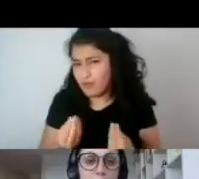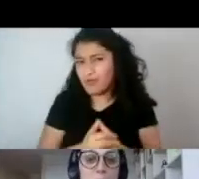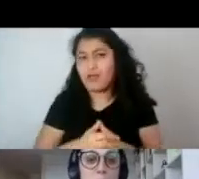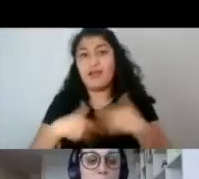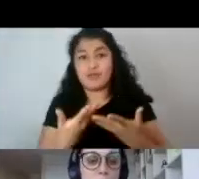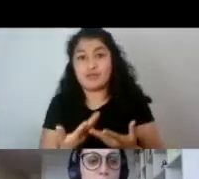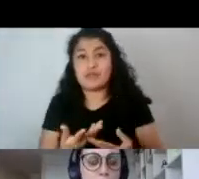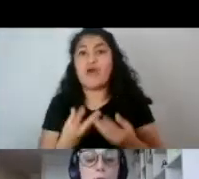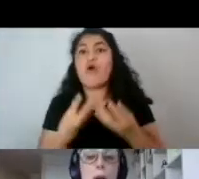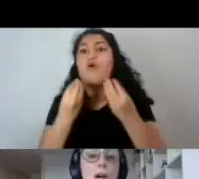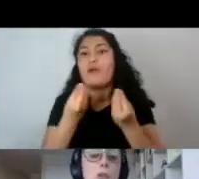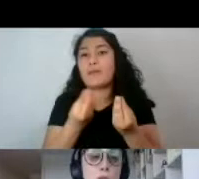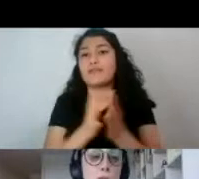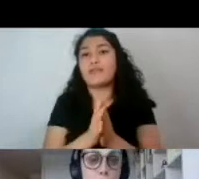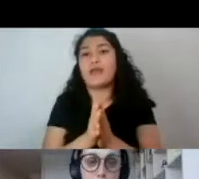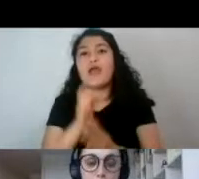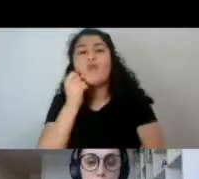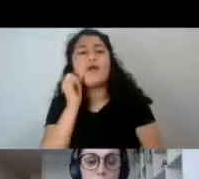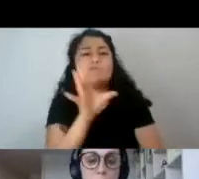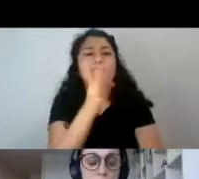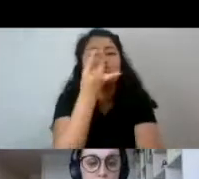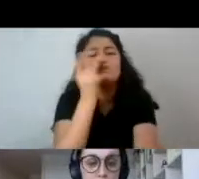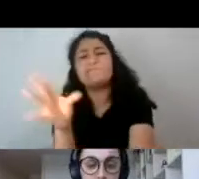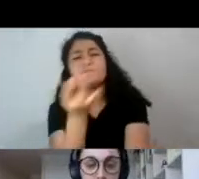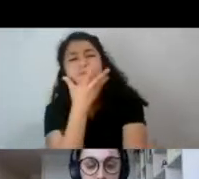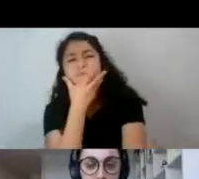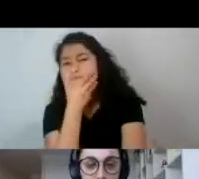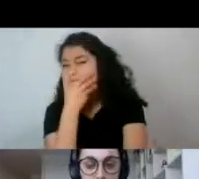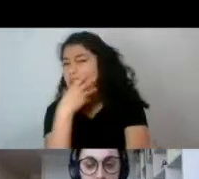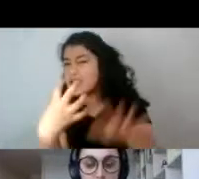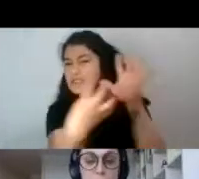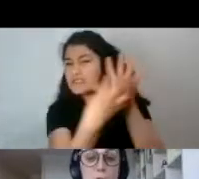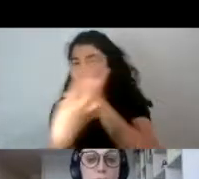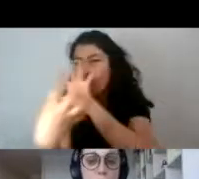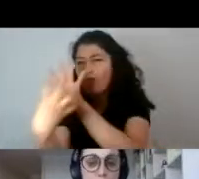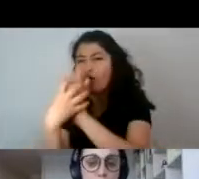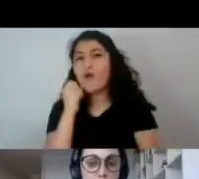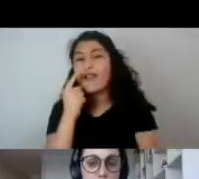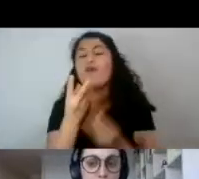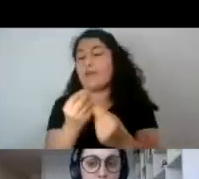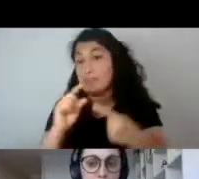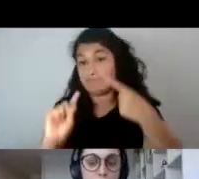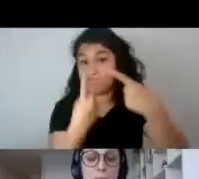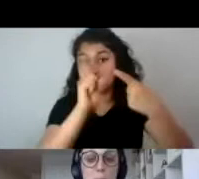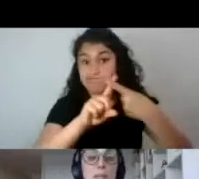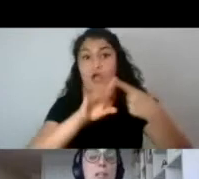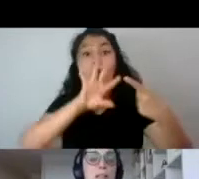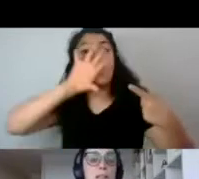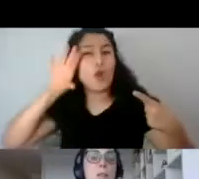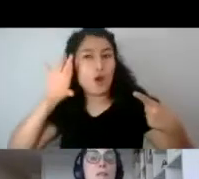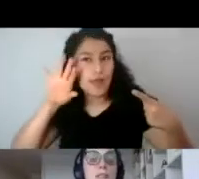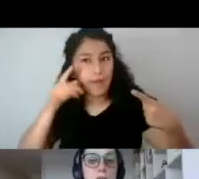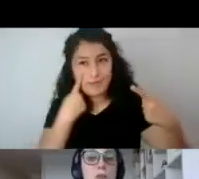más simbólico o más notorio respecto al símbolo en esta imagen? Los colores, ¿no? O apartamos desde